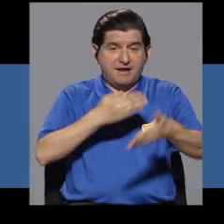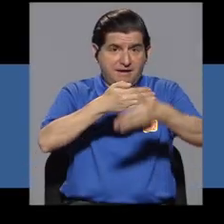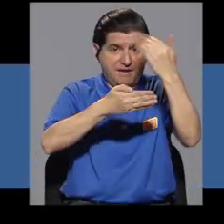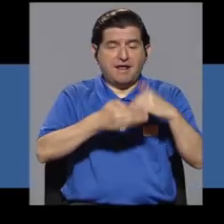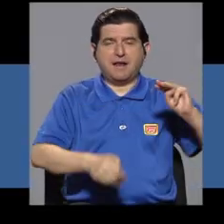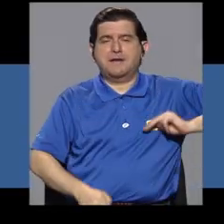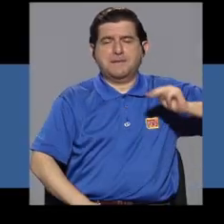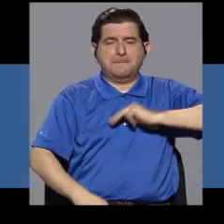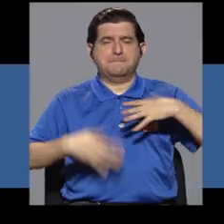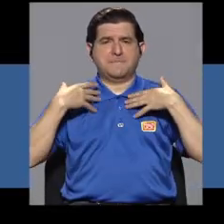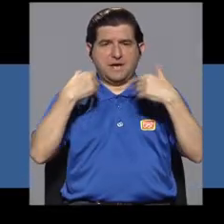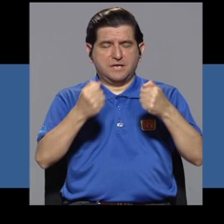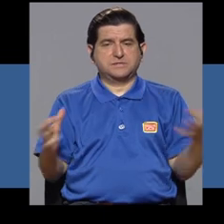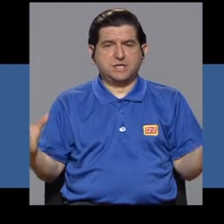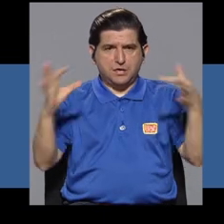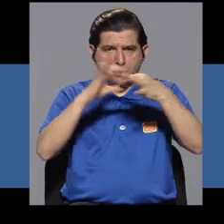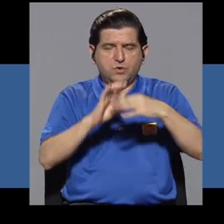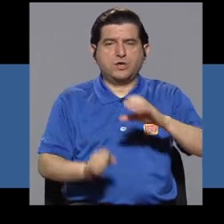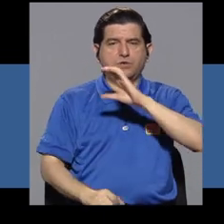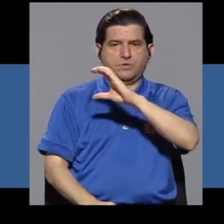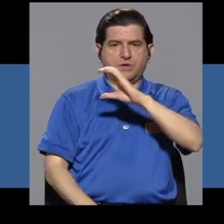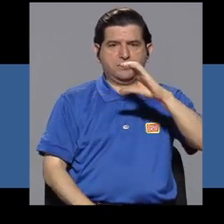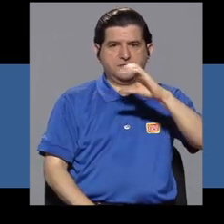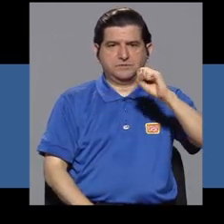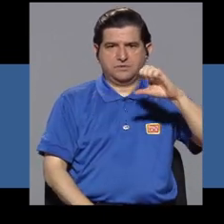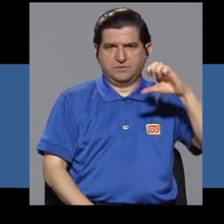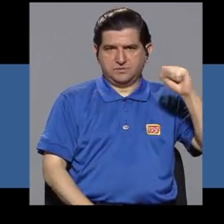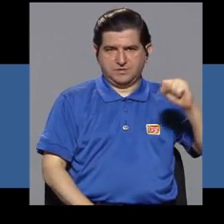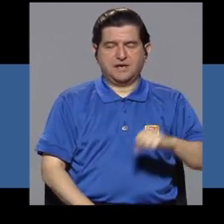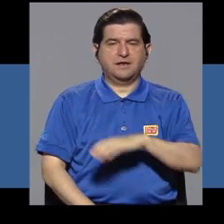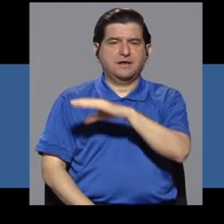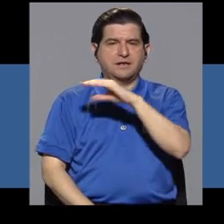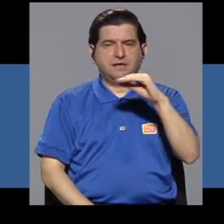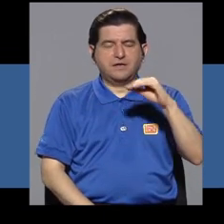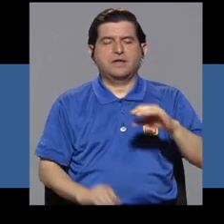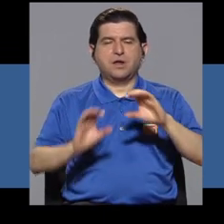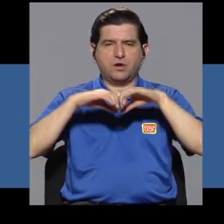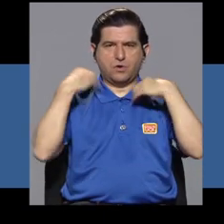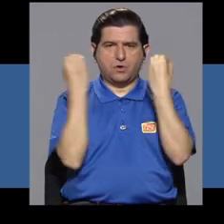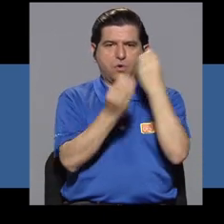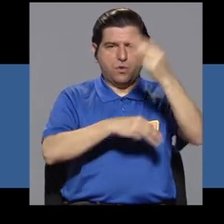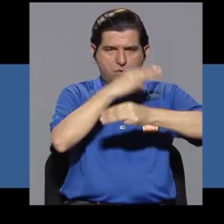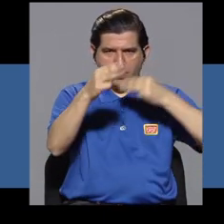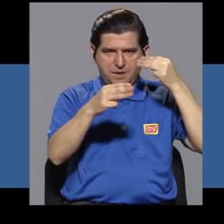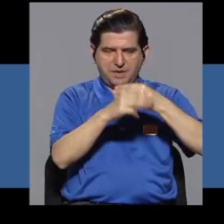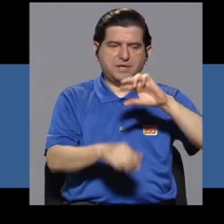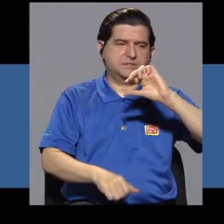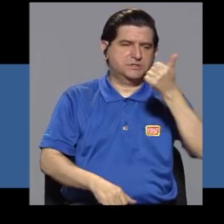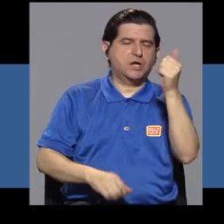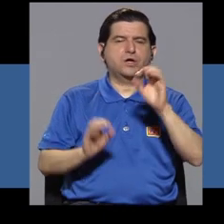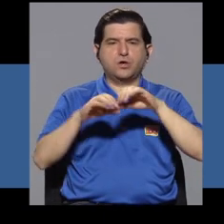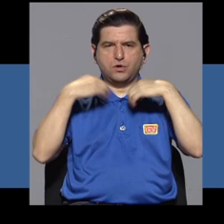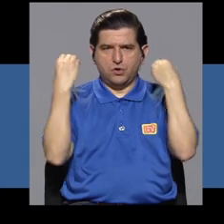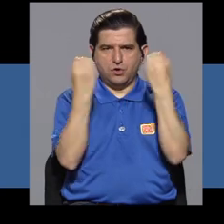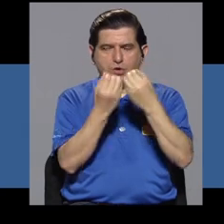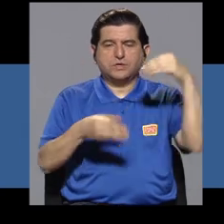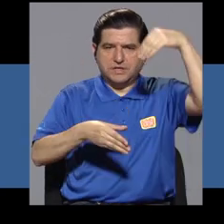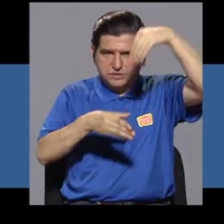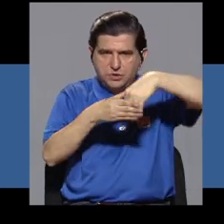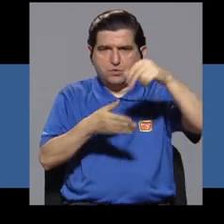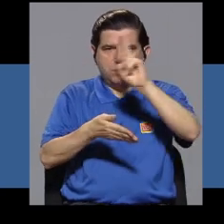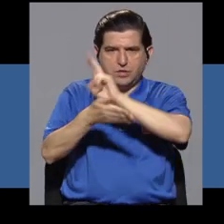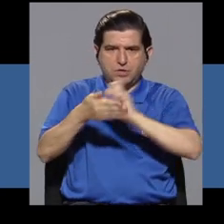A finales del mes anterior, el Ministerio de Salud, en conjunto con la Caja Costarricense de Seguro Social, la Organización Mundial de la Salud y otras